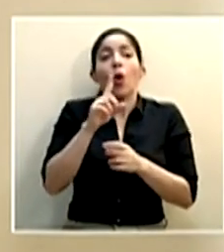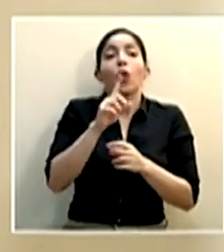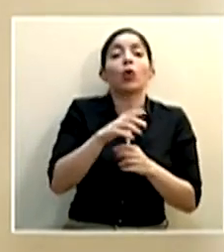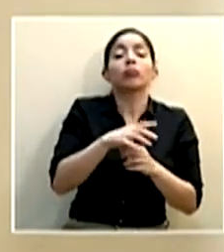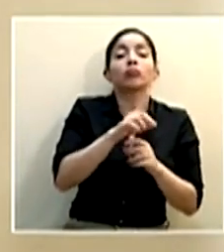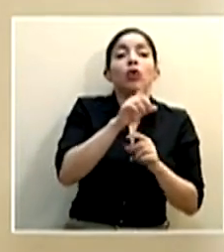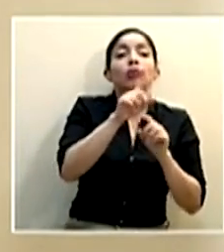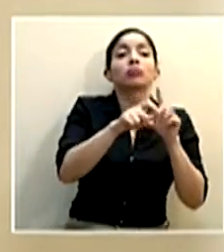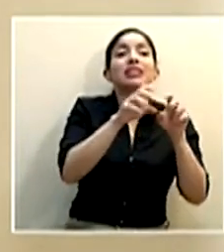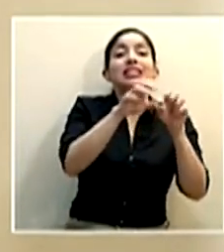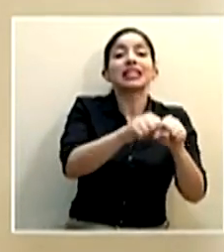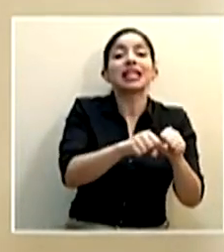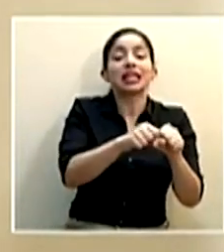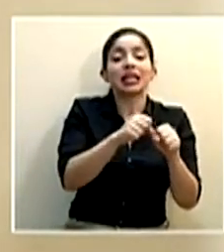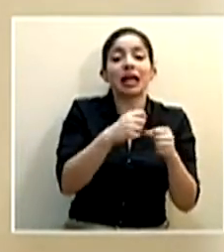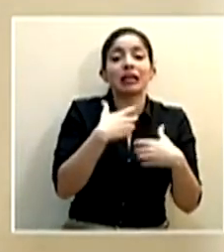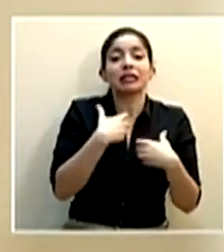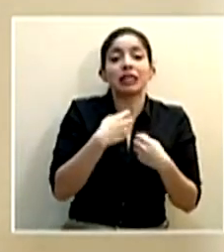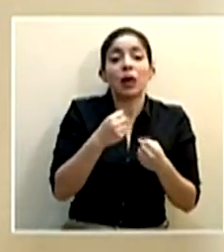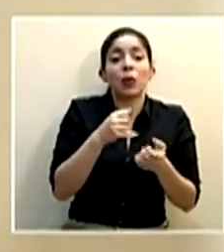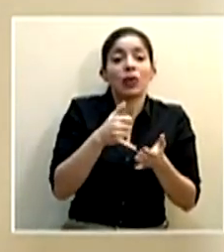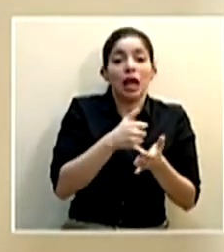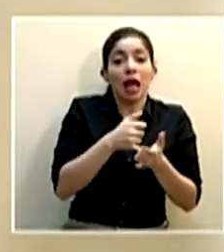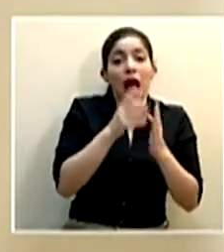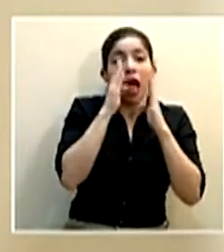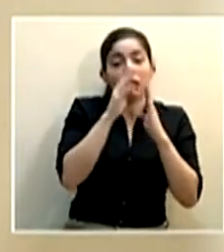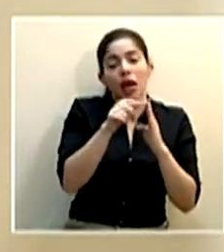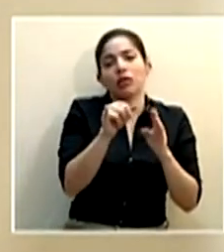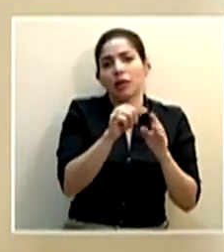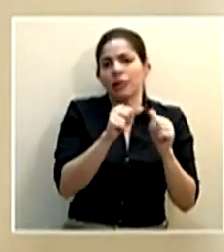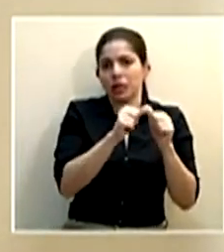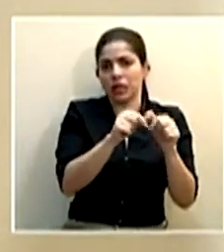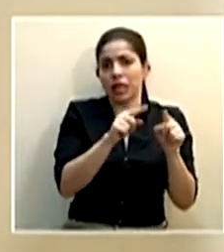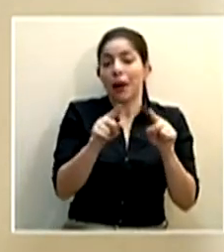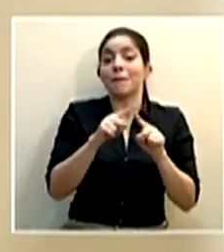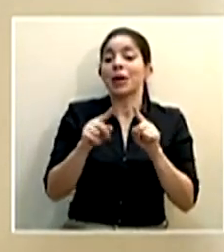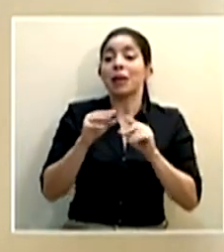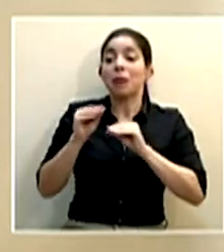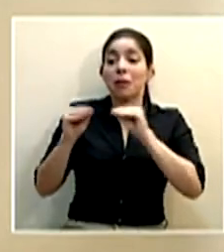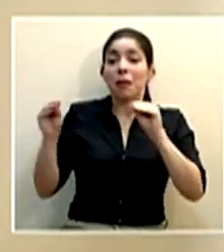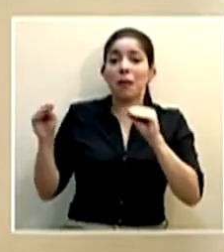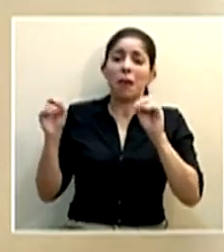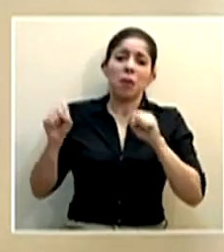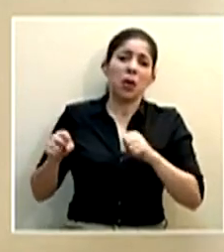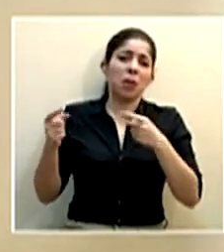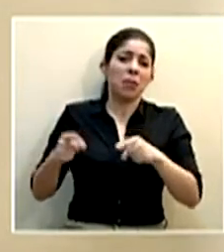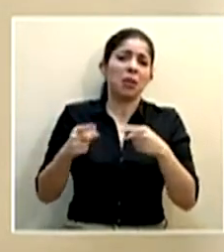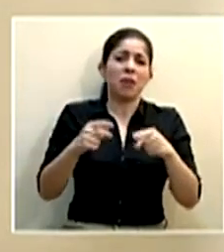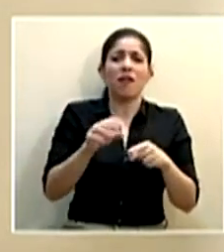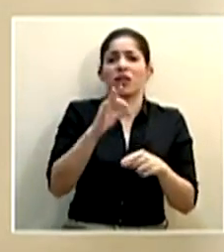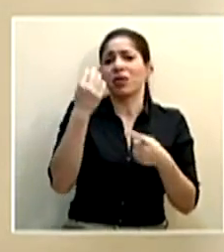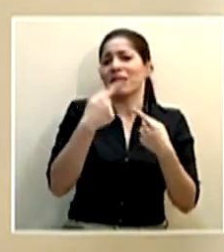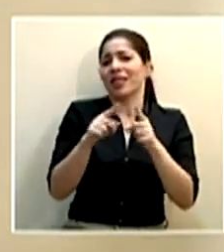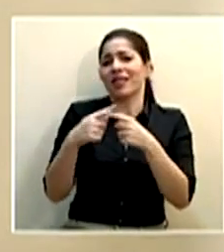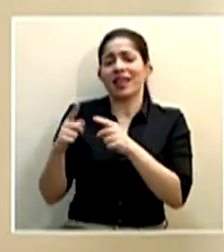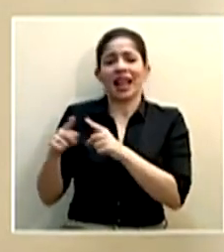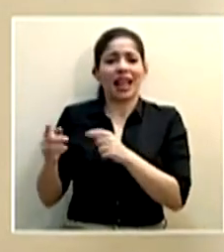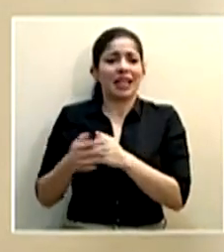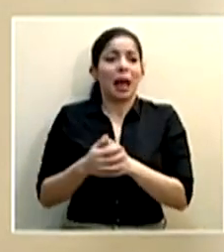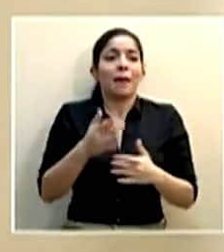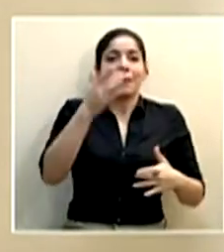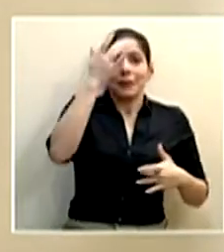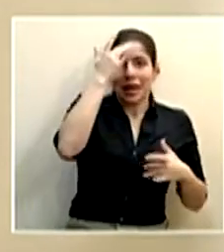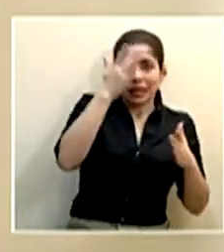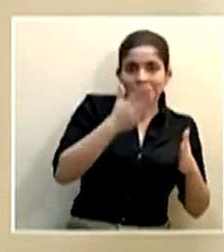de su salud, donde ya hay un asunto que hay que atender. Y pues obviamente las transmisiones pues se pueden dar de diferentes formas, tanto eventualmente de